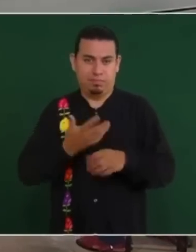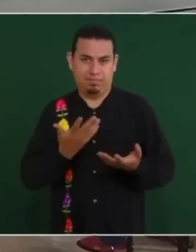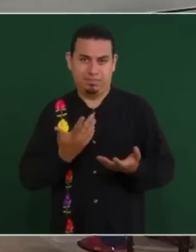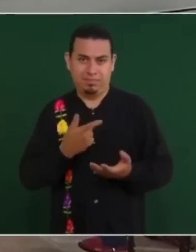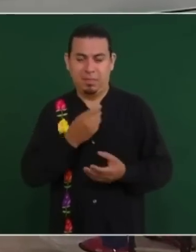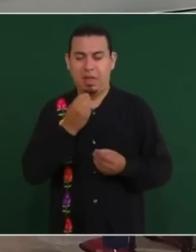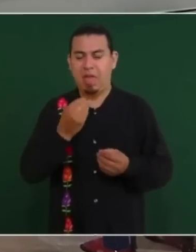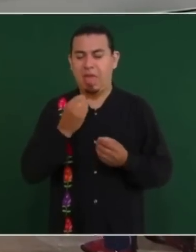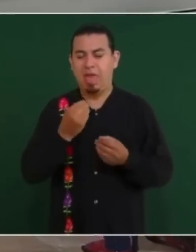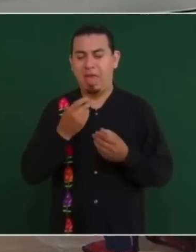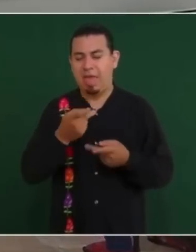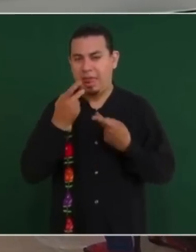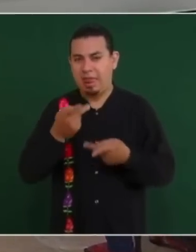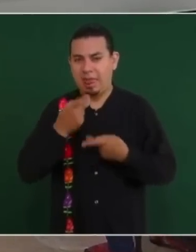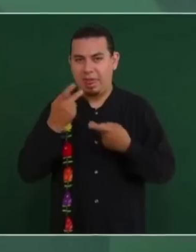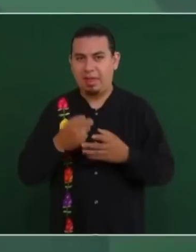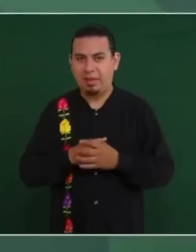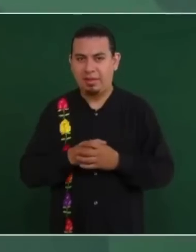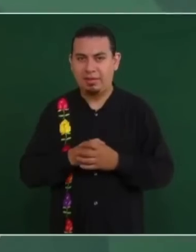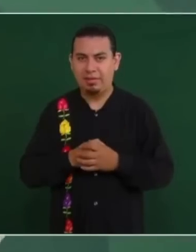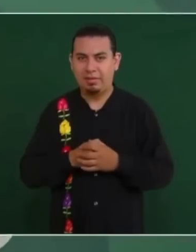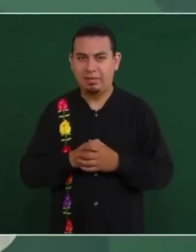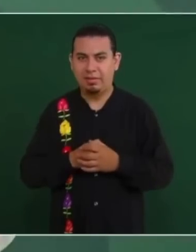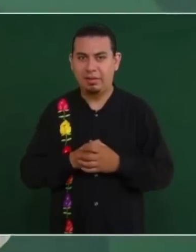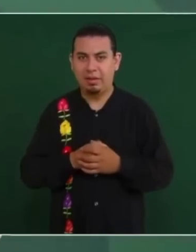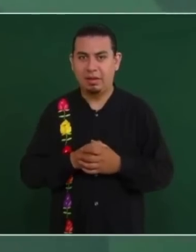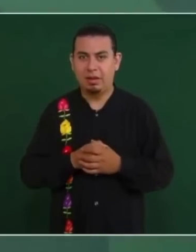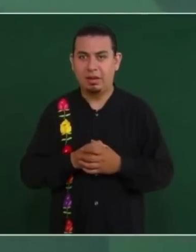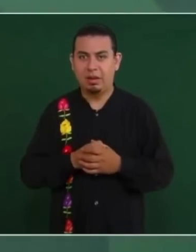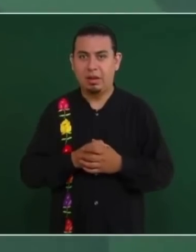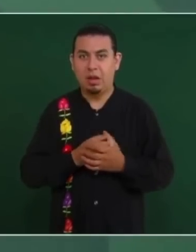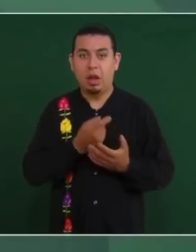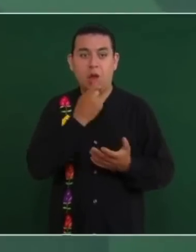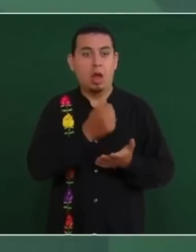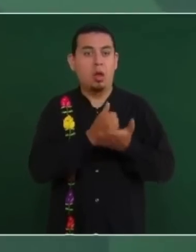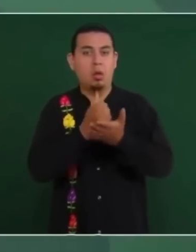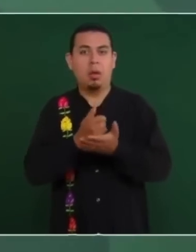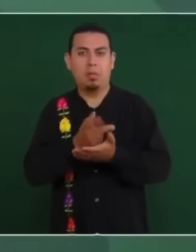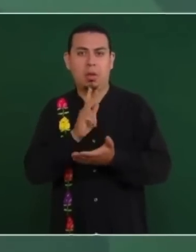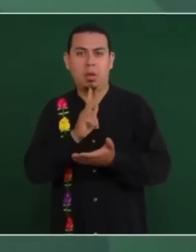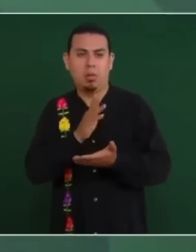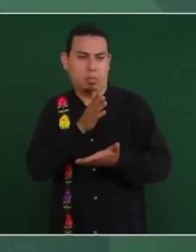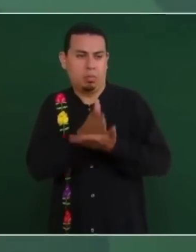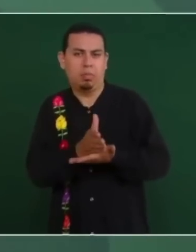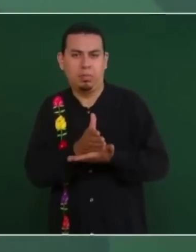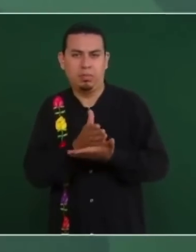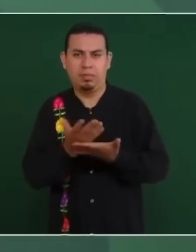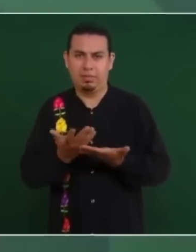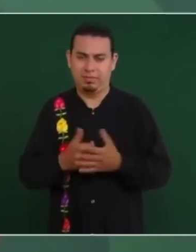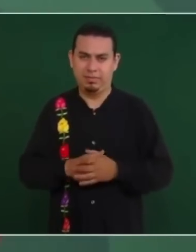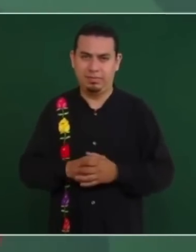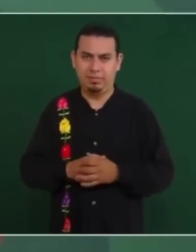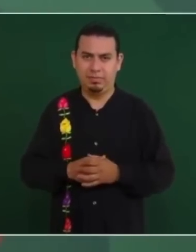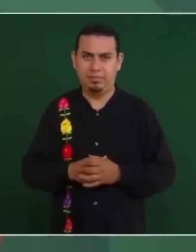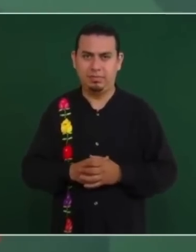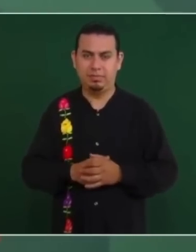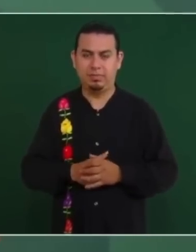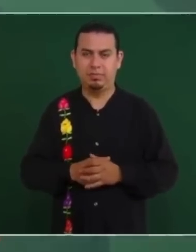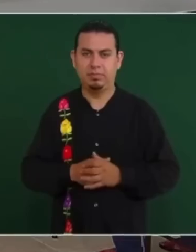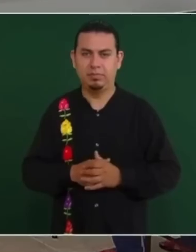mucho ayuda al que no estorba, pero